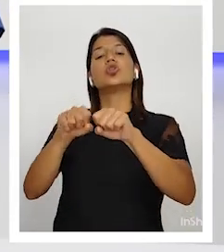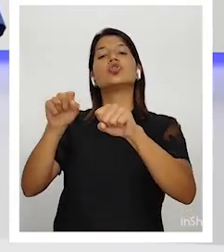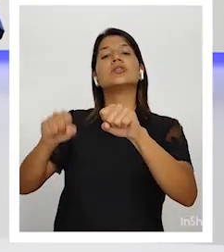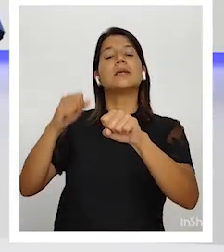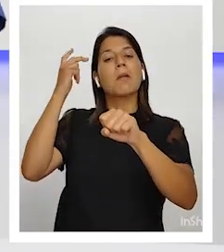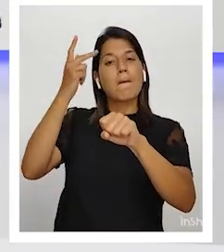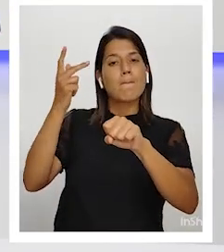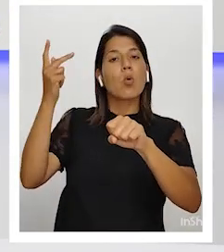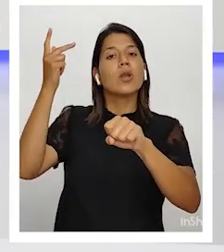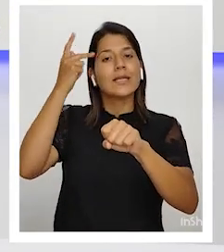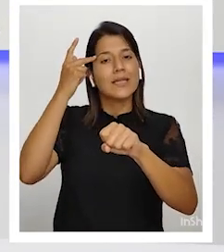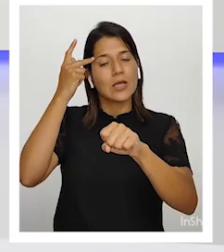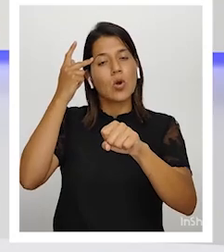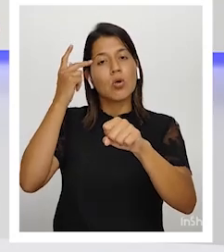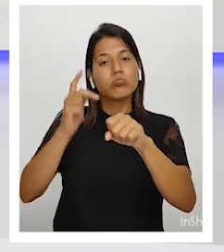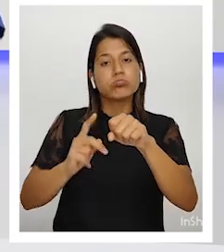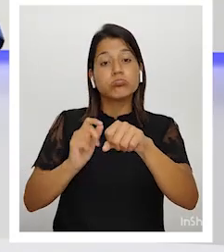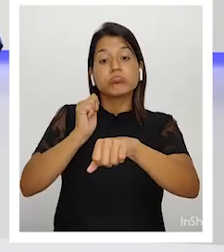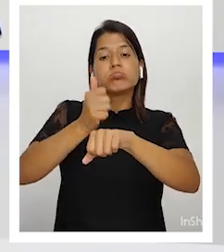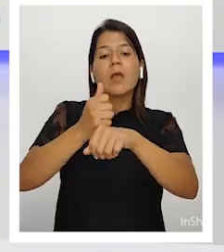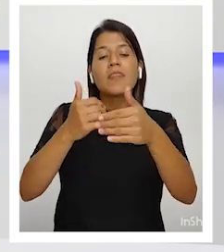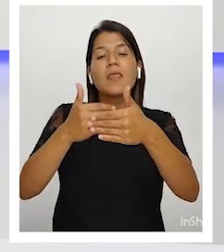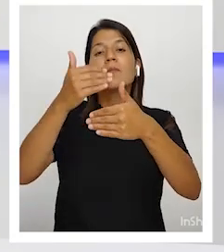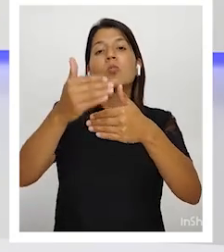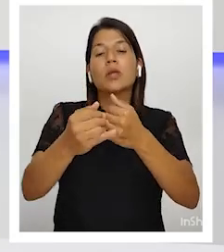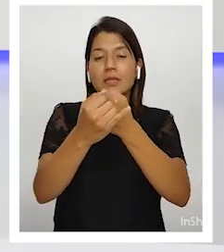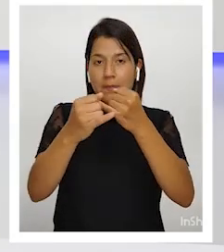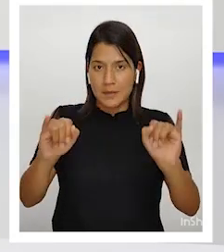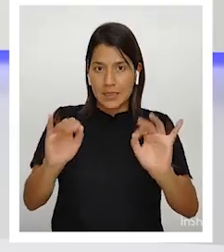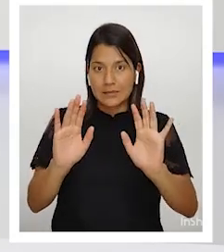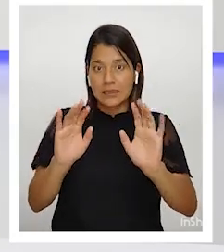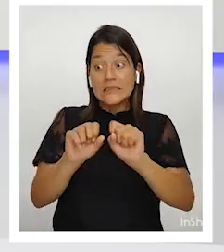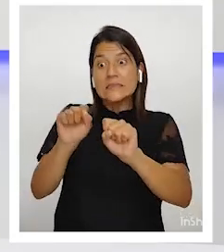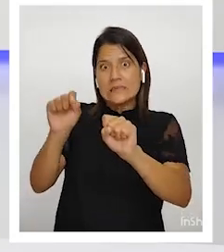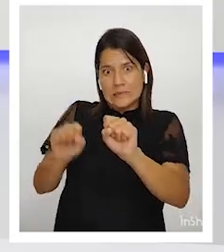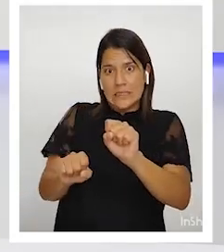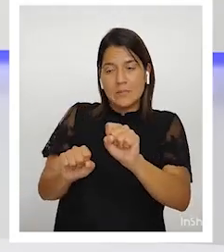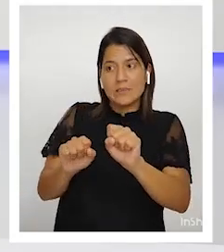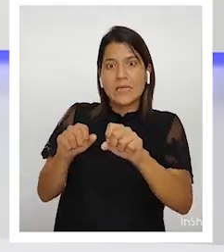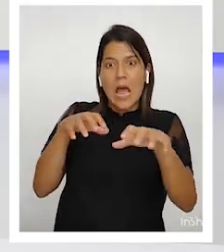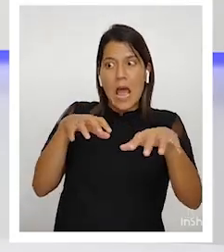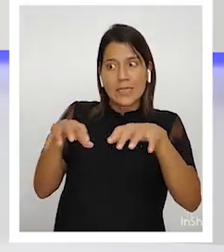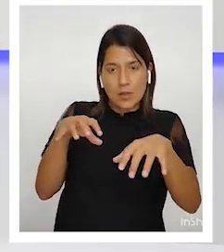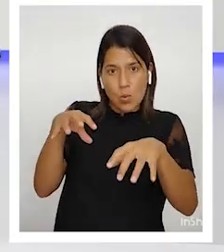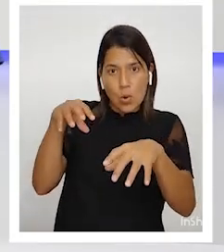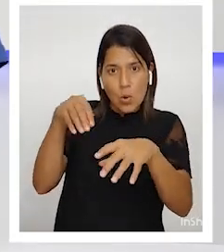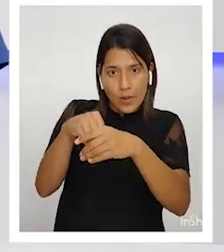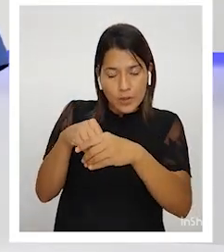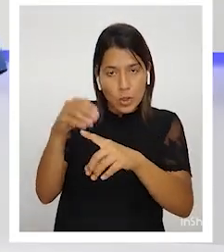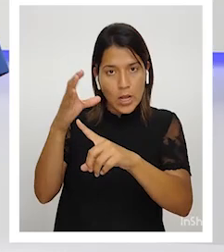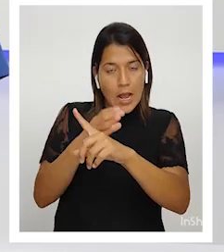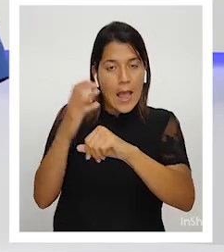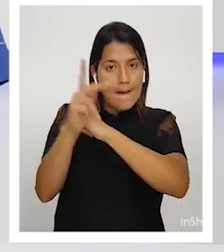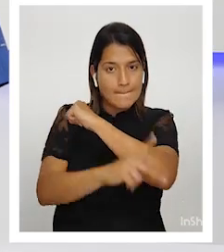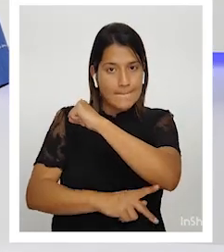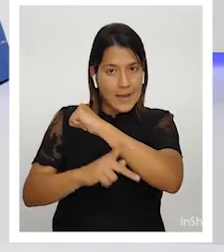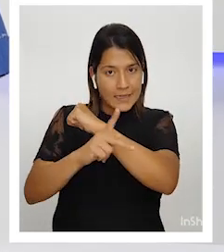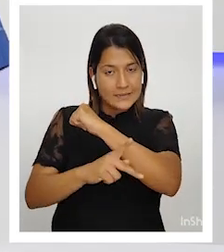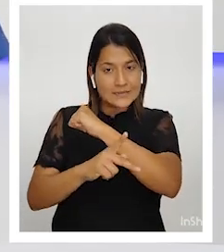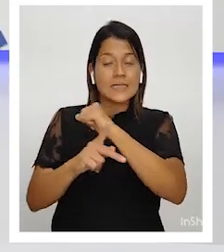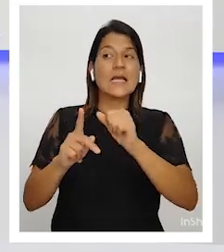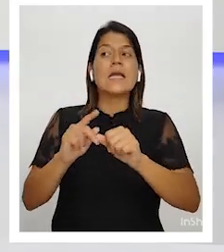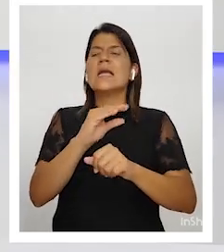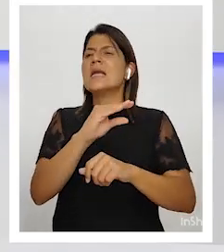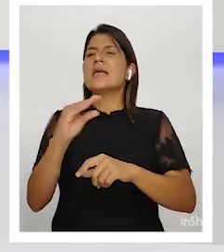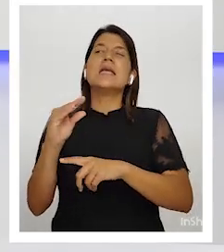configuraron después de la independencia. sistemas que tienen vida interna y que no obedecen a determinismos